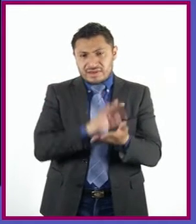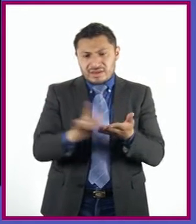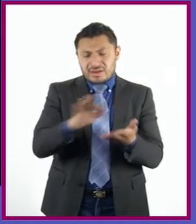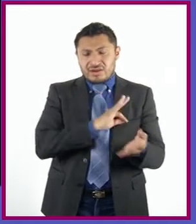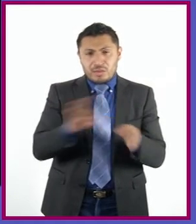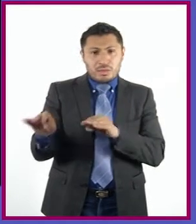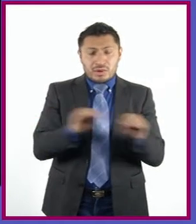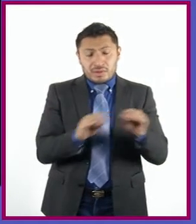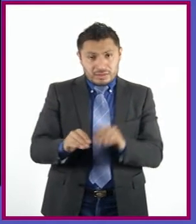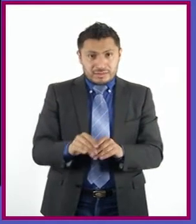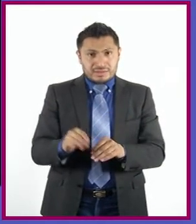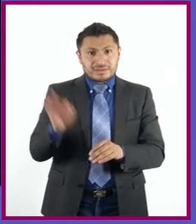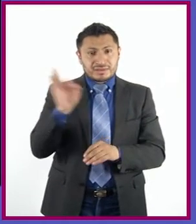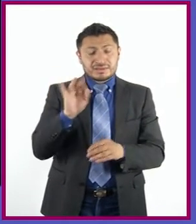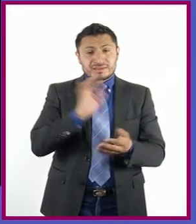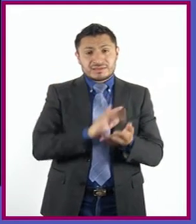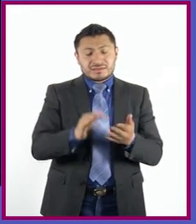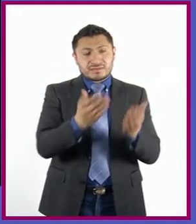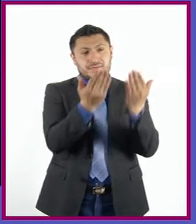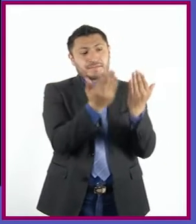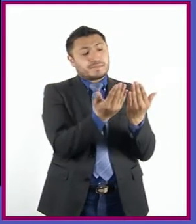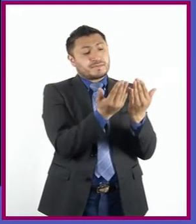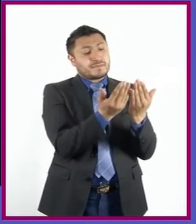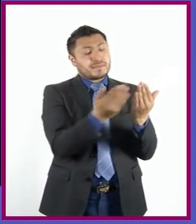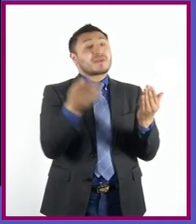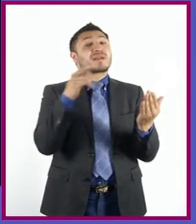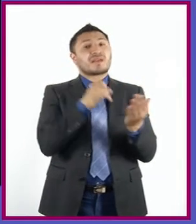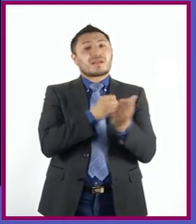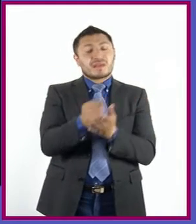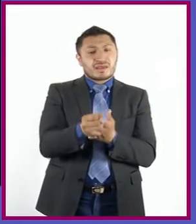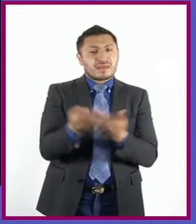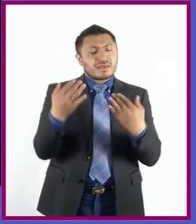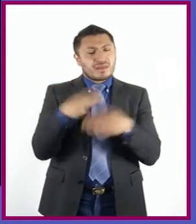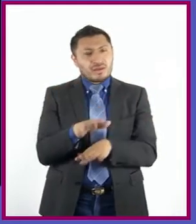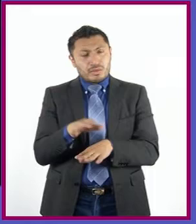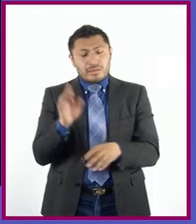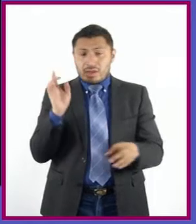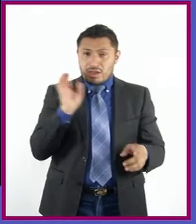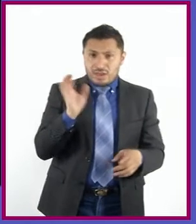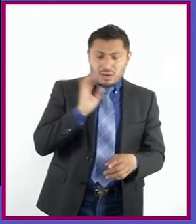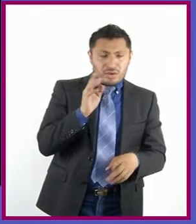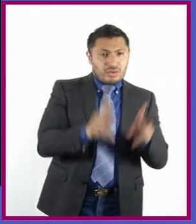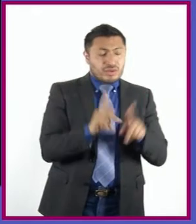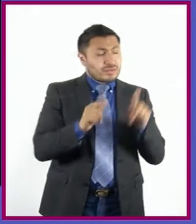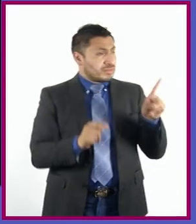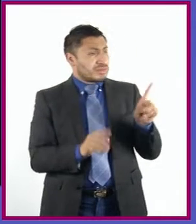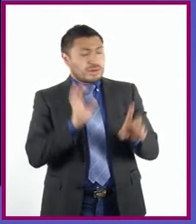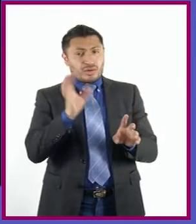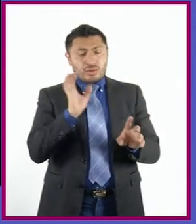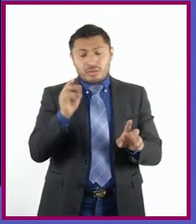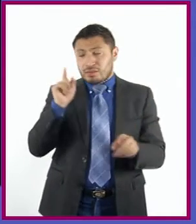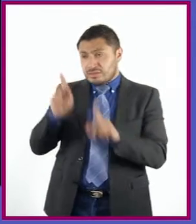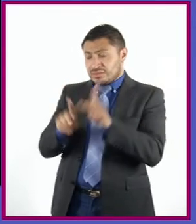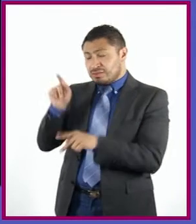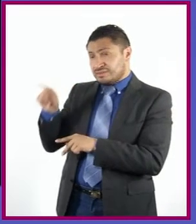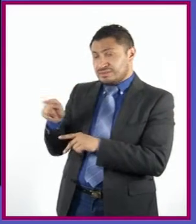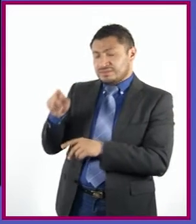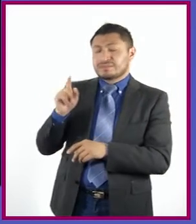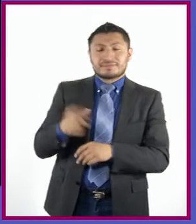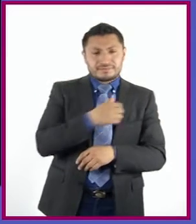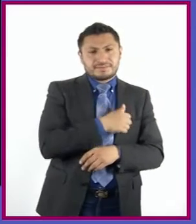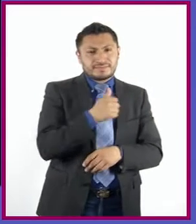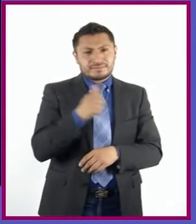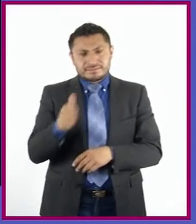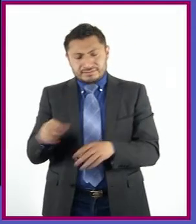Si es lectura solo en atril, tomaremos decisiones alrededor de en qué momento habla uno y en qué momento habla otro, cómo va a dar las